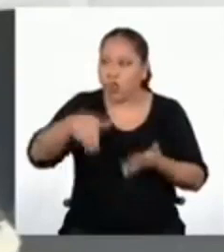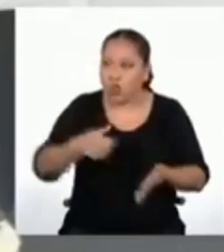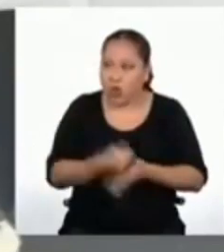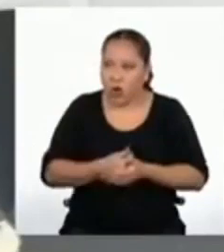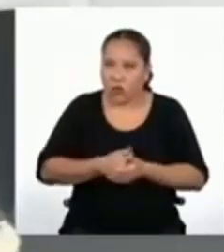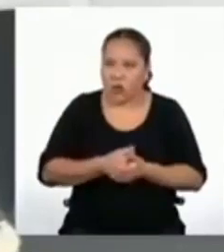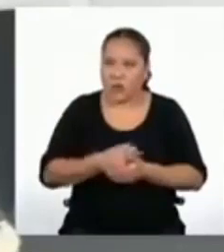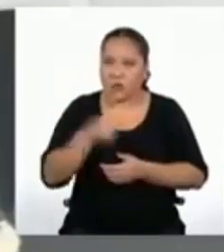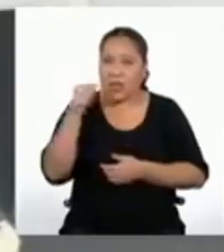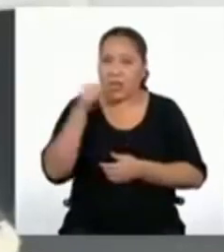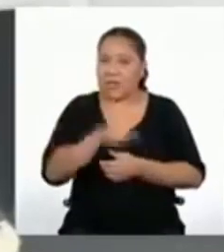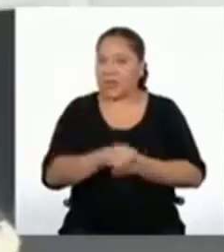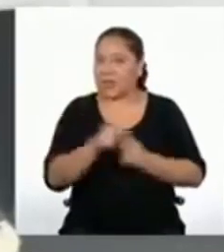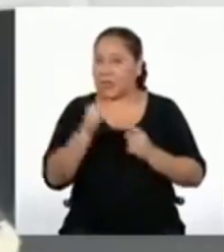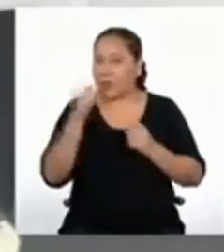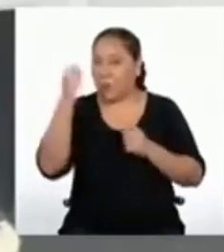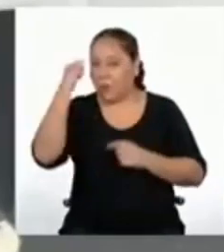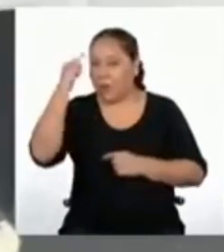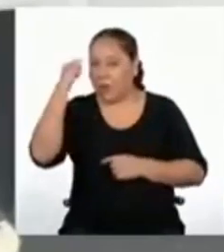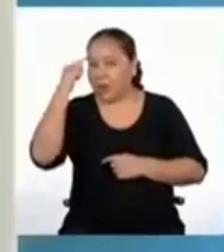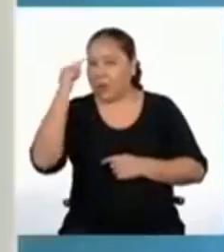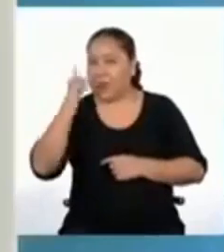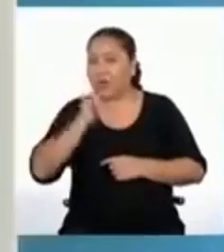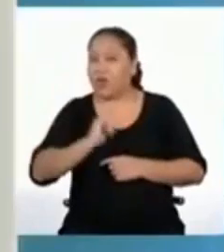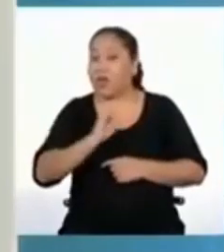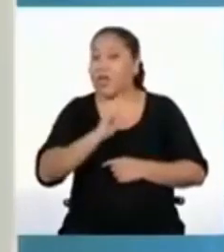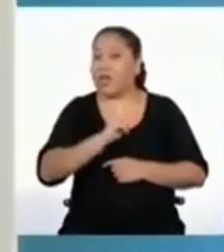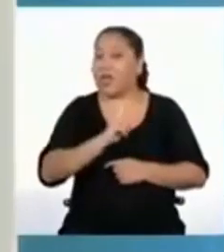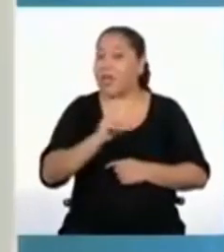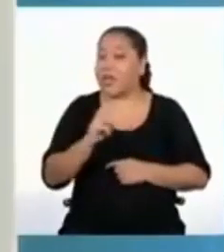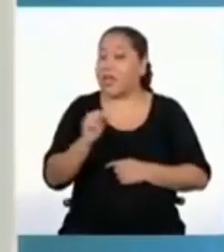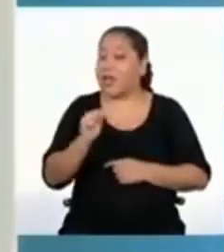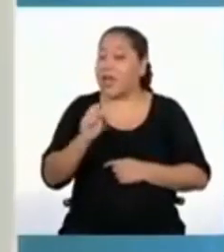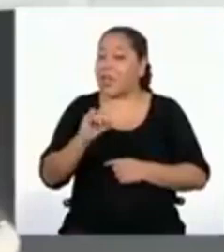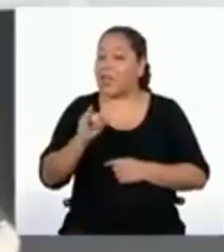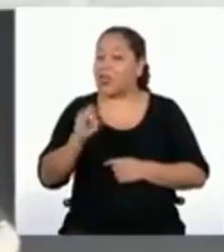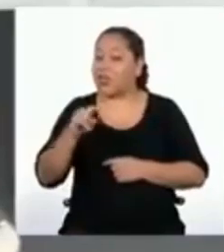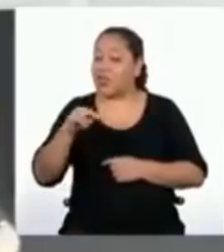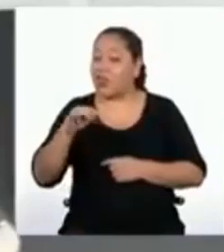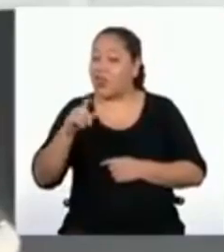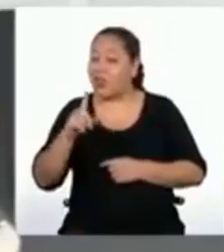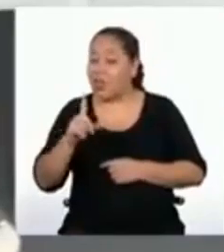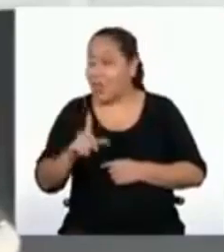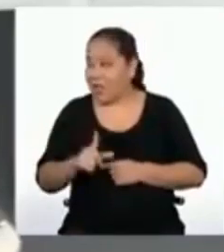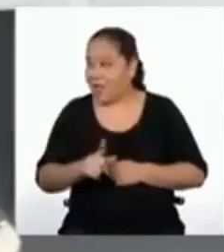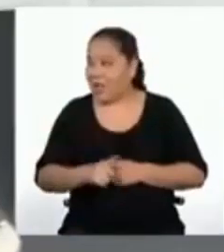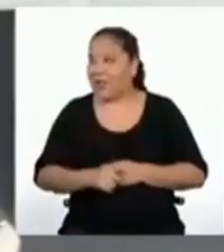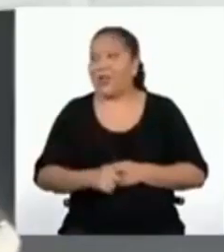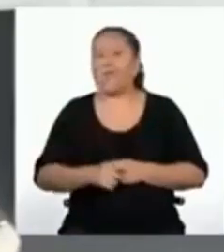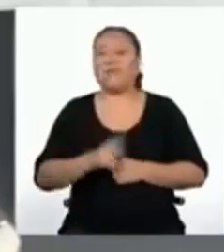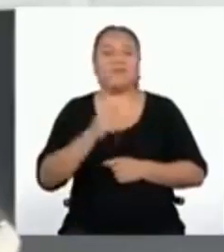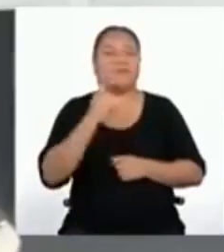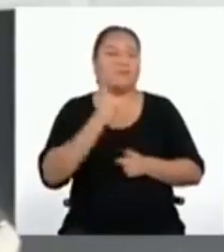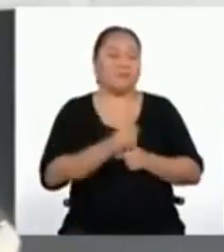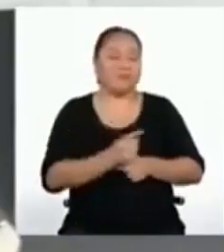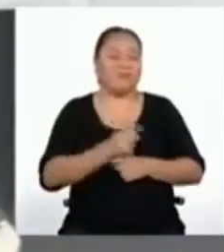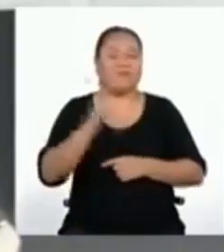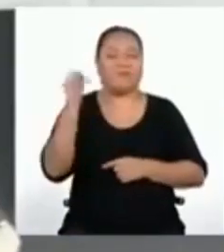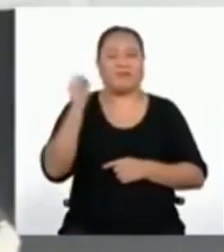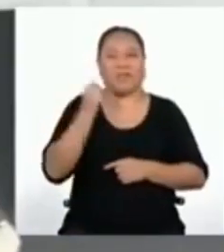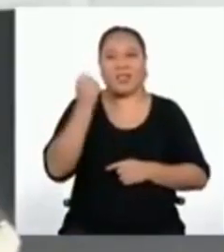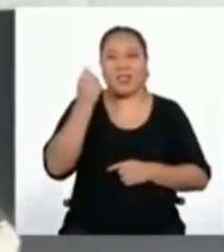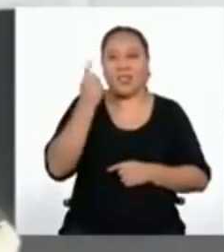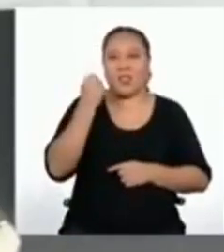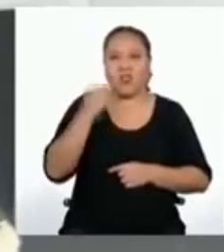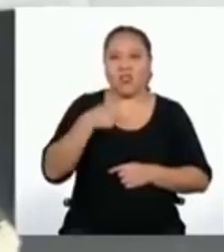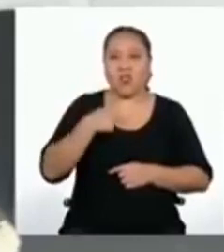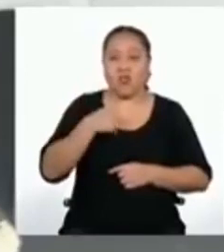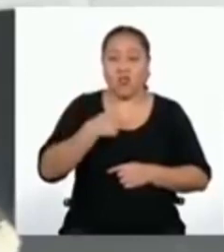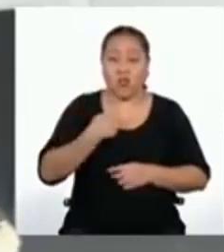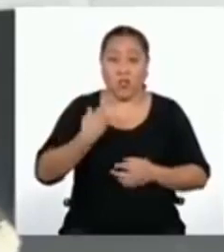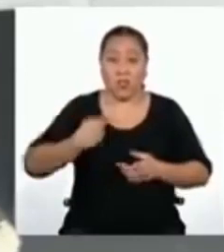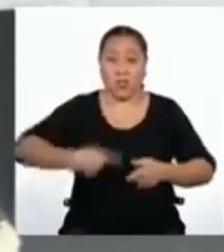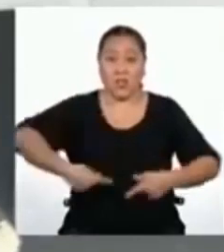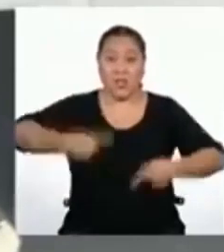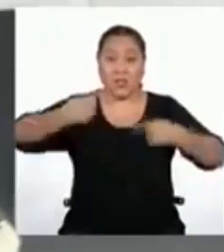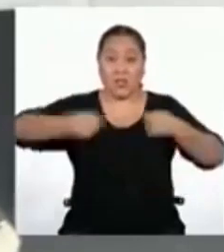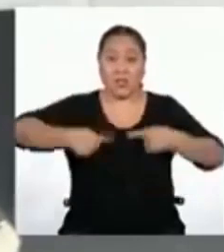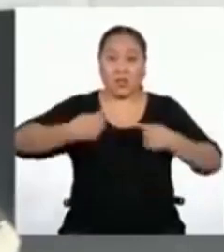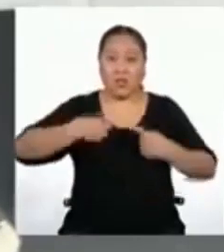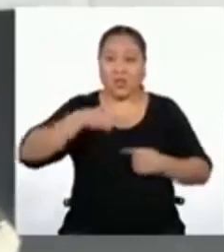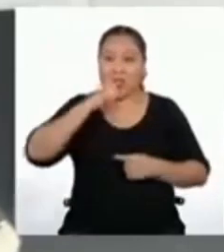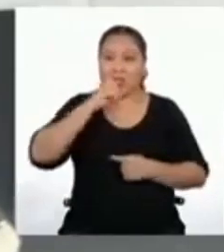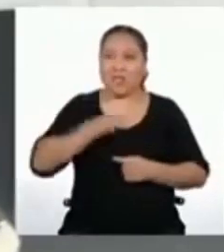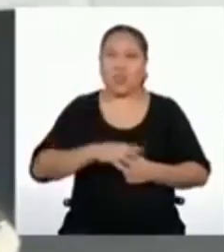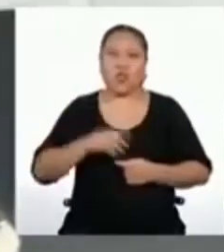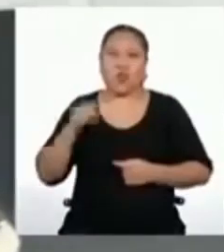estemos ante un pensamiento irracional. Así es, Yaremis. Claro, tiene sentido. Yo cuando discuto con alguien puedo